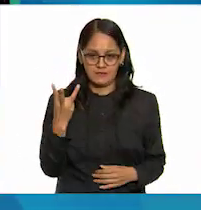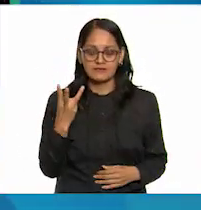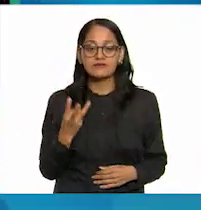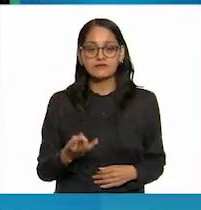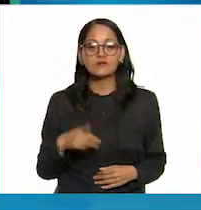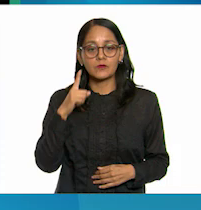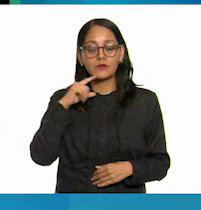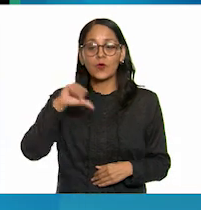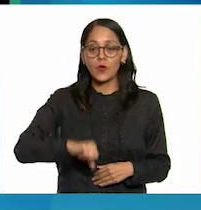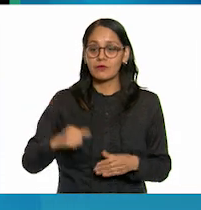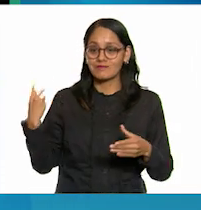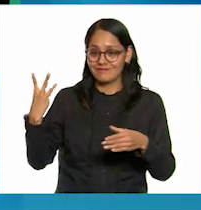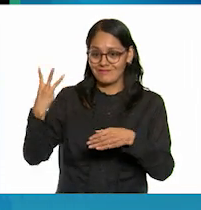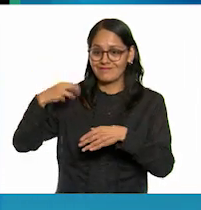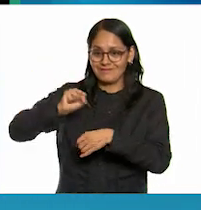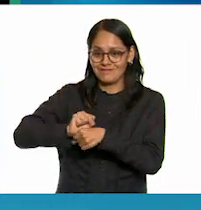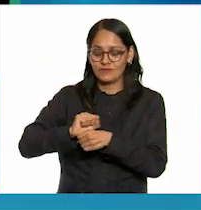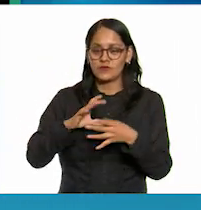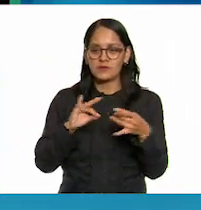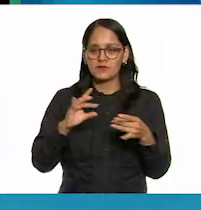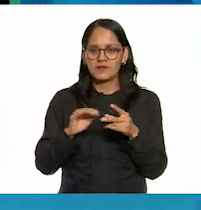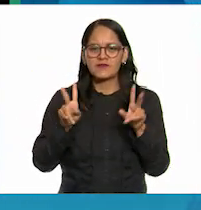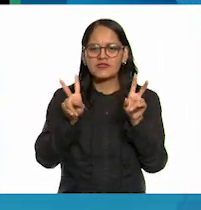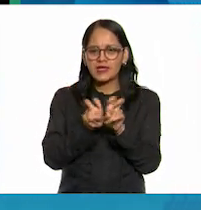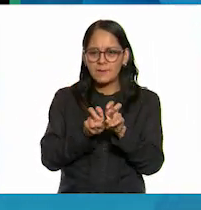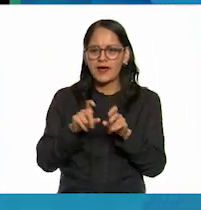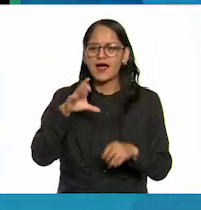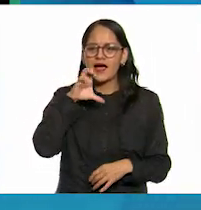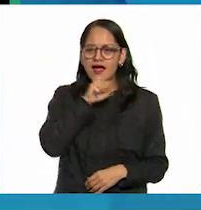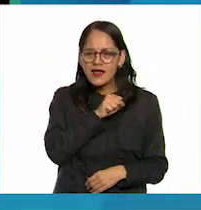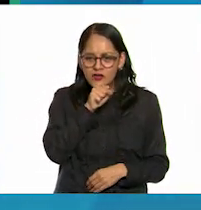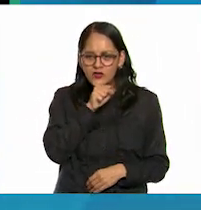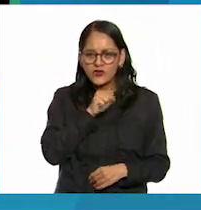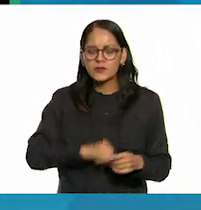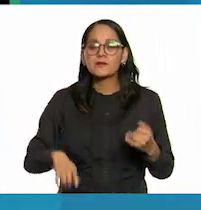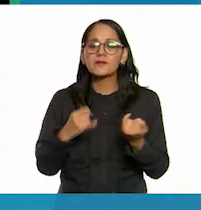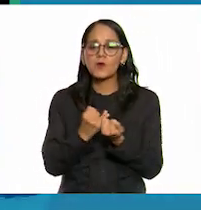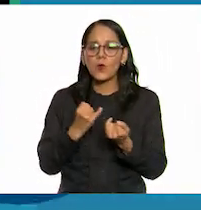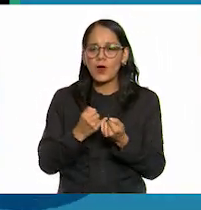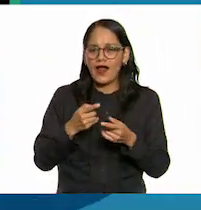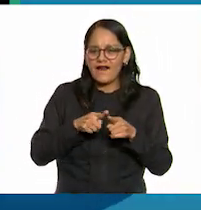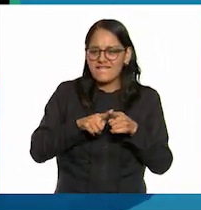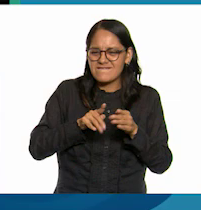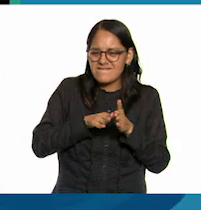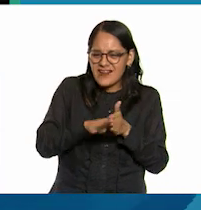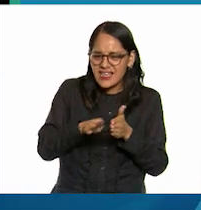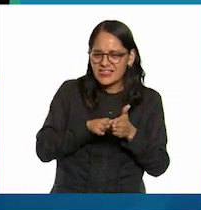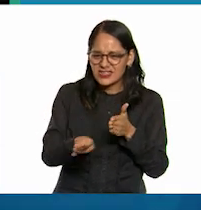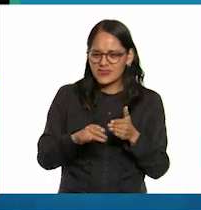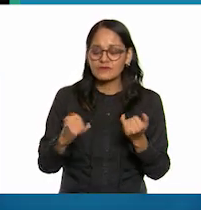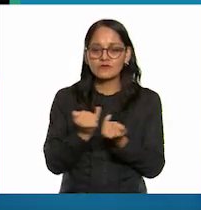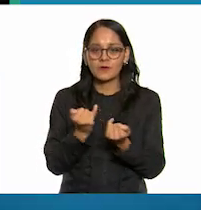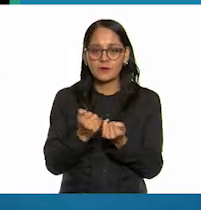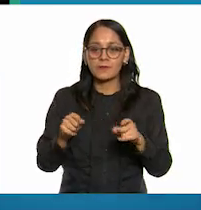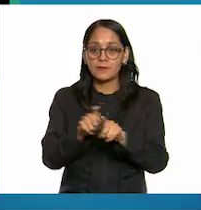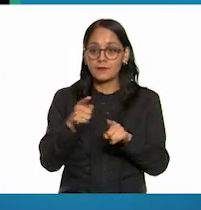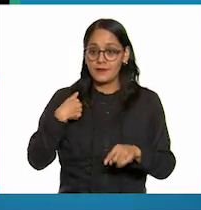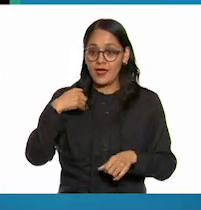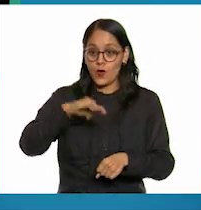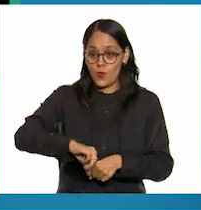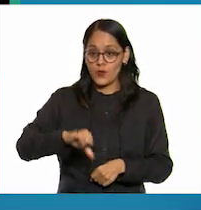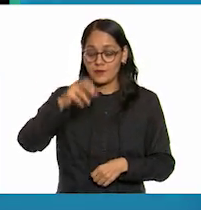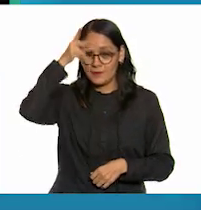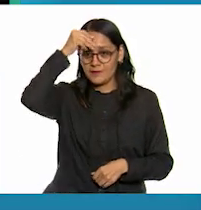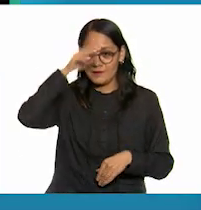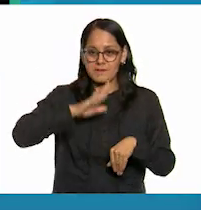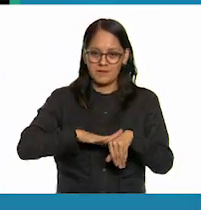tres semanas hemos aprendido acerca de la fricción y el calor muy bien y ahora nos toca reafirmar esos aprendizajes